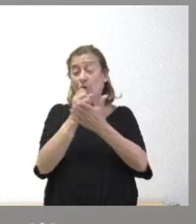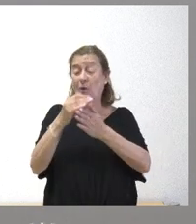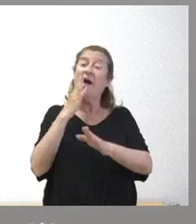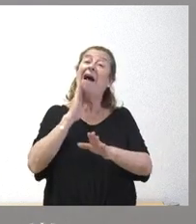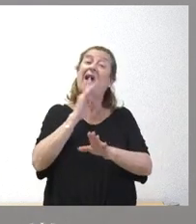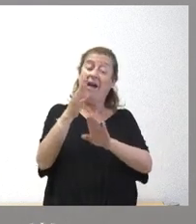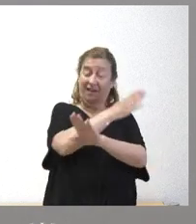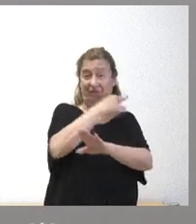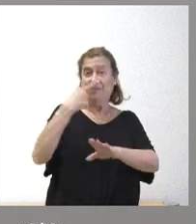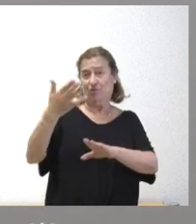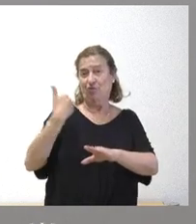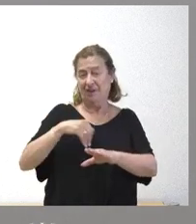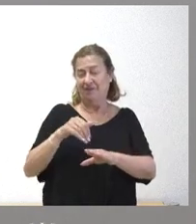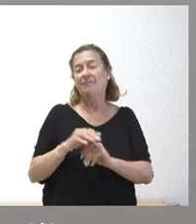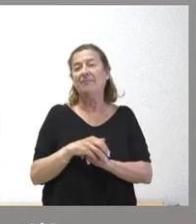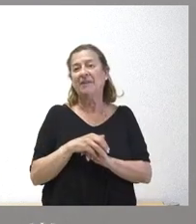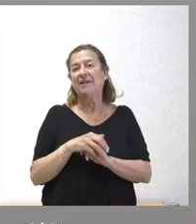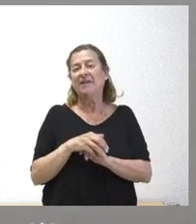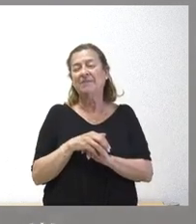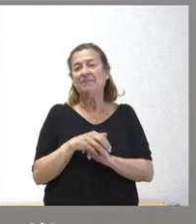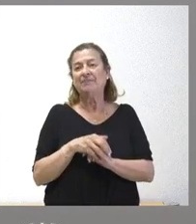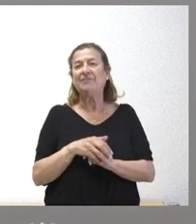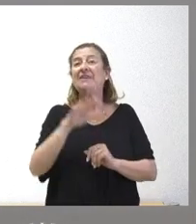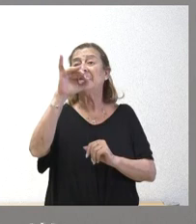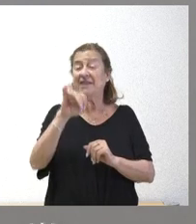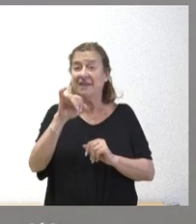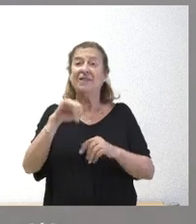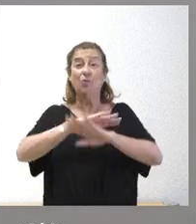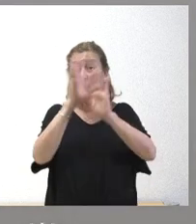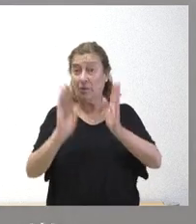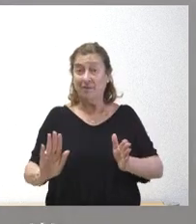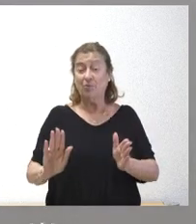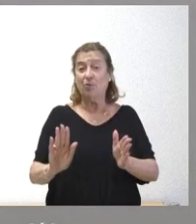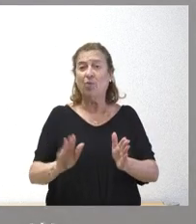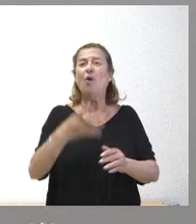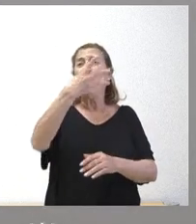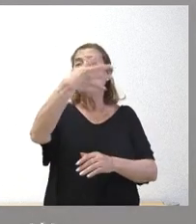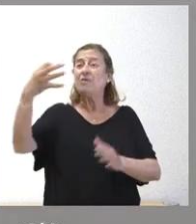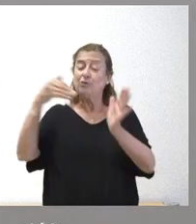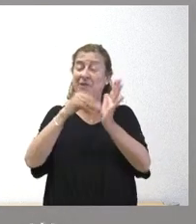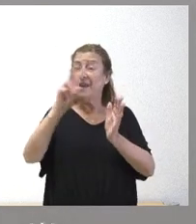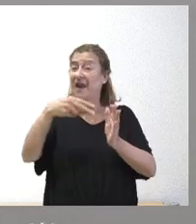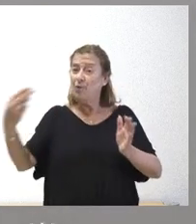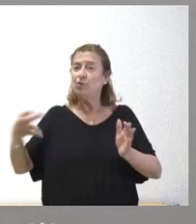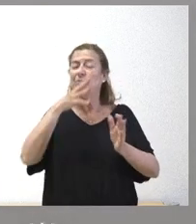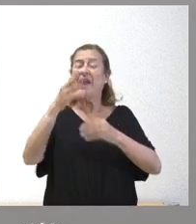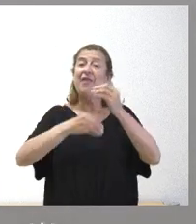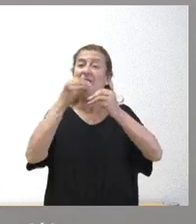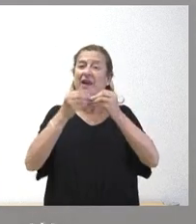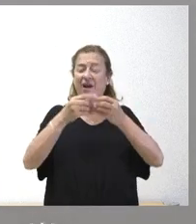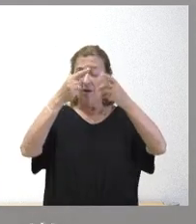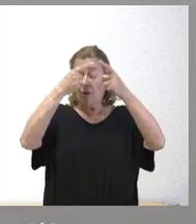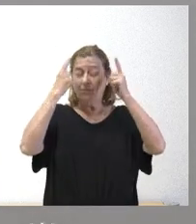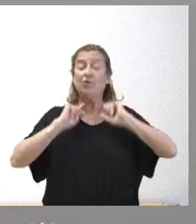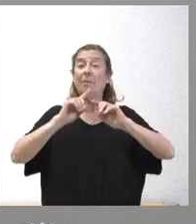con carácter previo. Y, finalmente, 400.000 euros para intervenciones en el convento de Santo